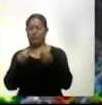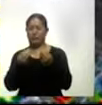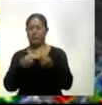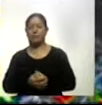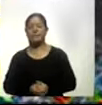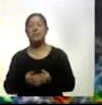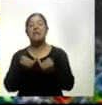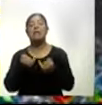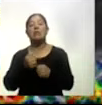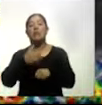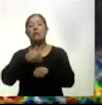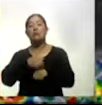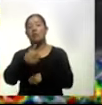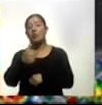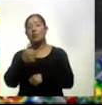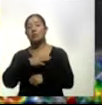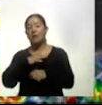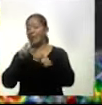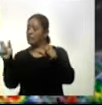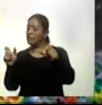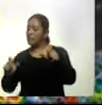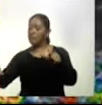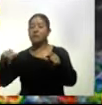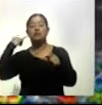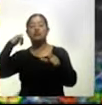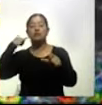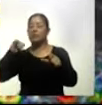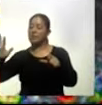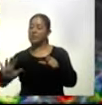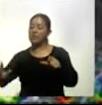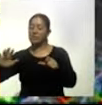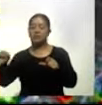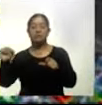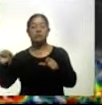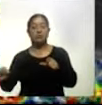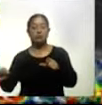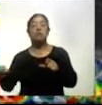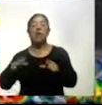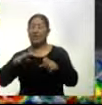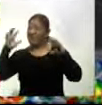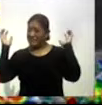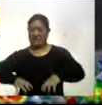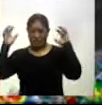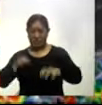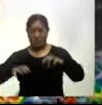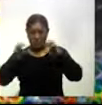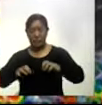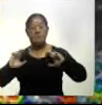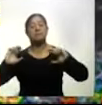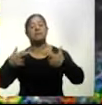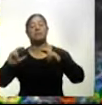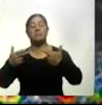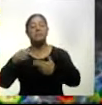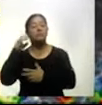11 se aproximará al sur de la península de Yucatán y sureste del país lo que generará lluvias puntuales muy fuertes en Chiapas fuertes en